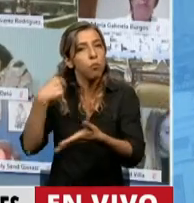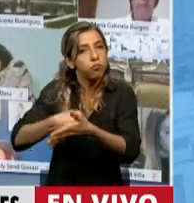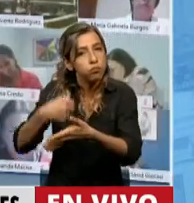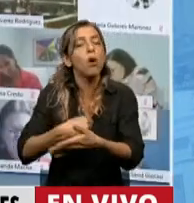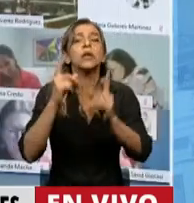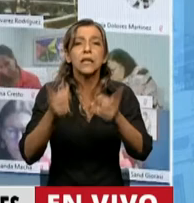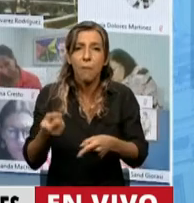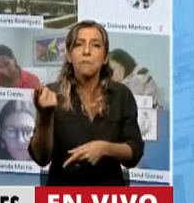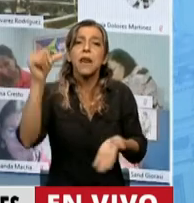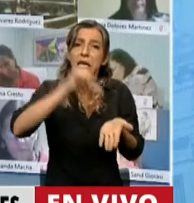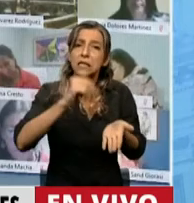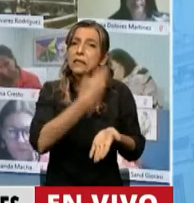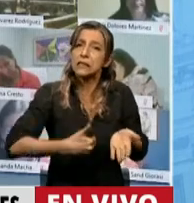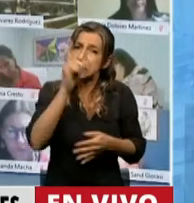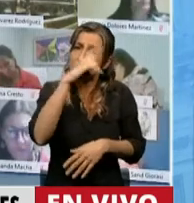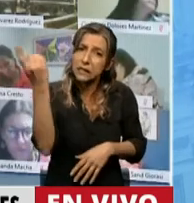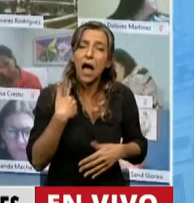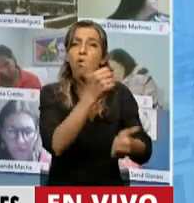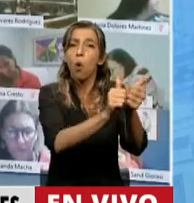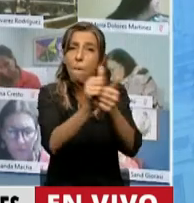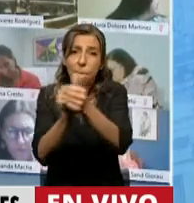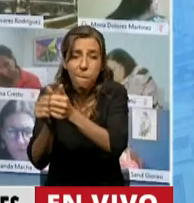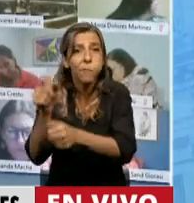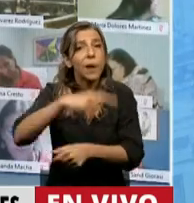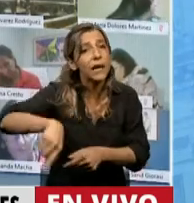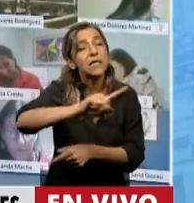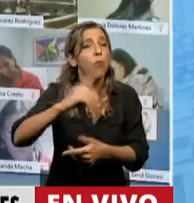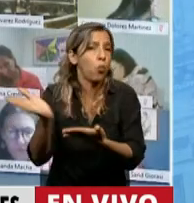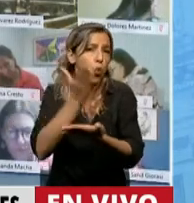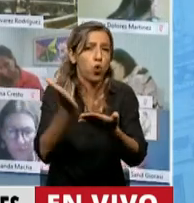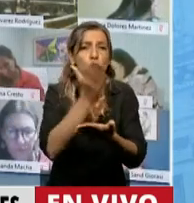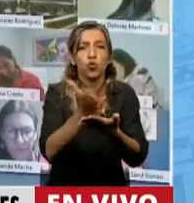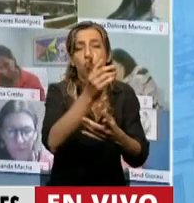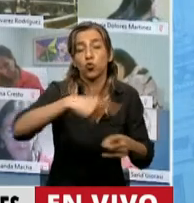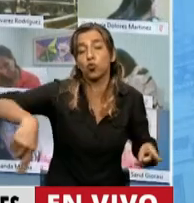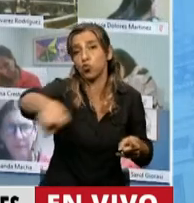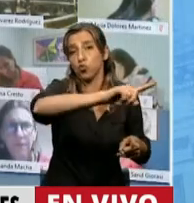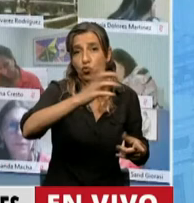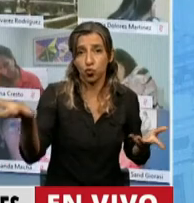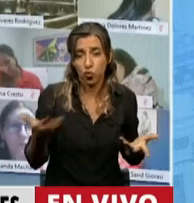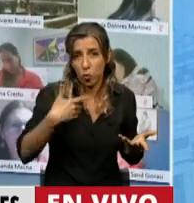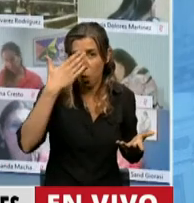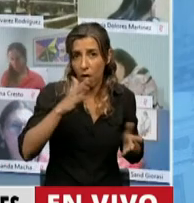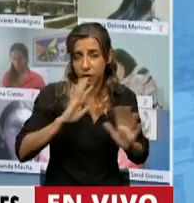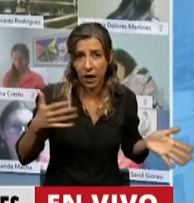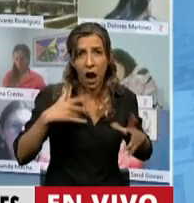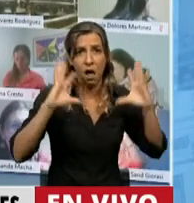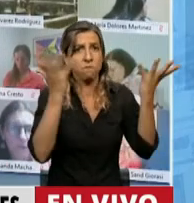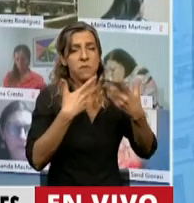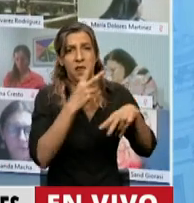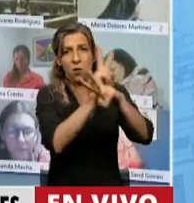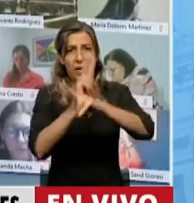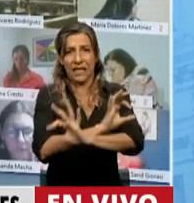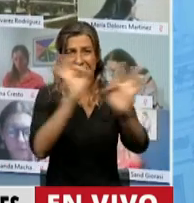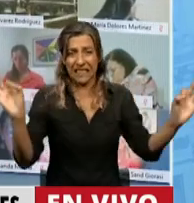los estados, de las empresas que con la producción capitalista liquidan el ambiente que